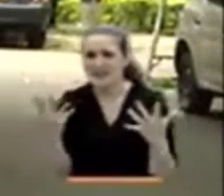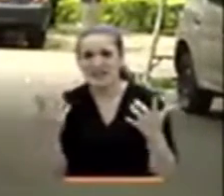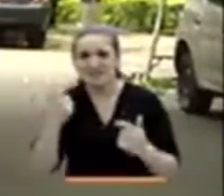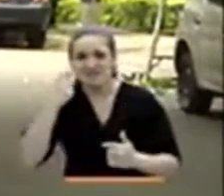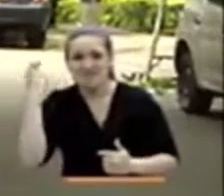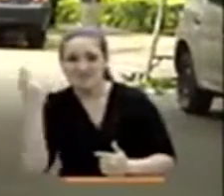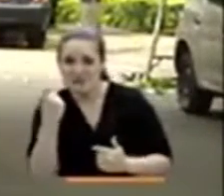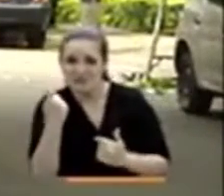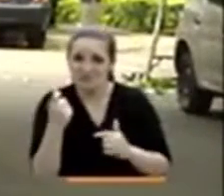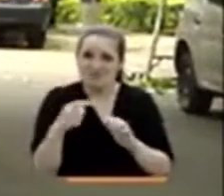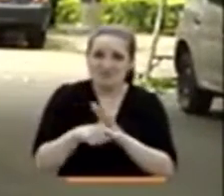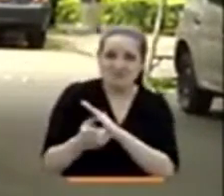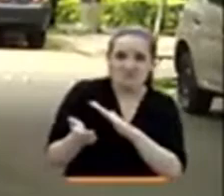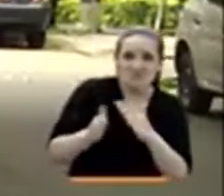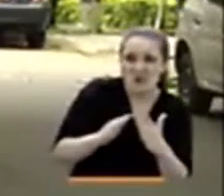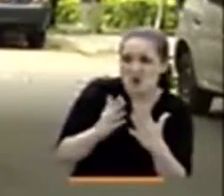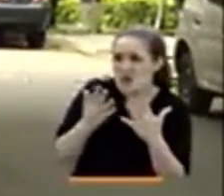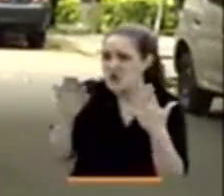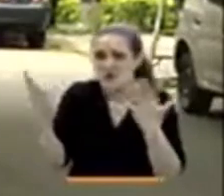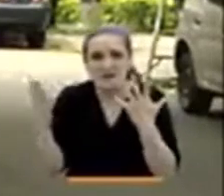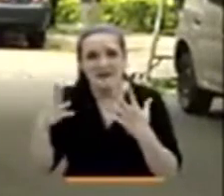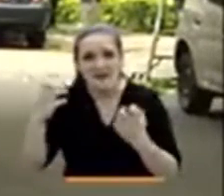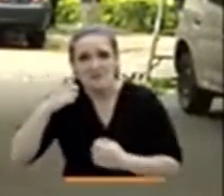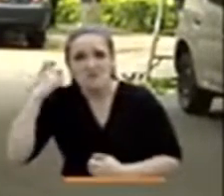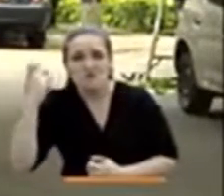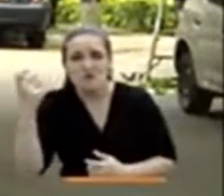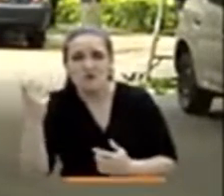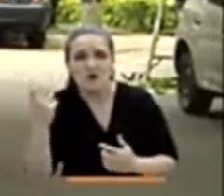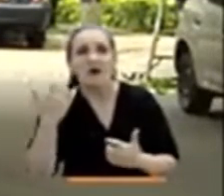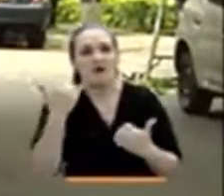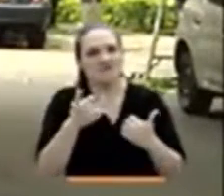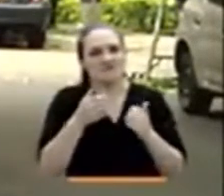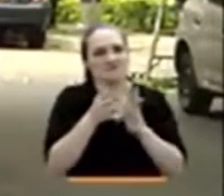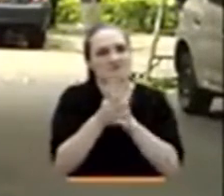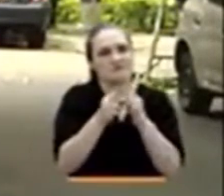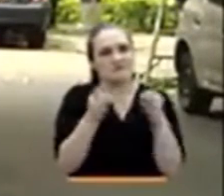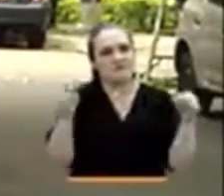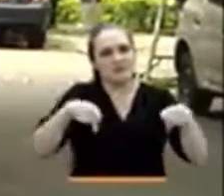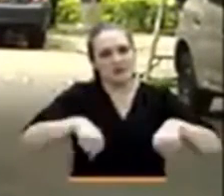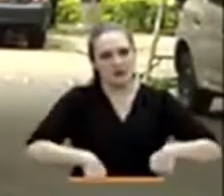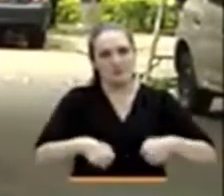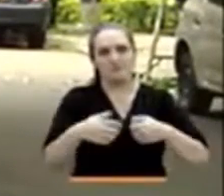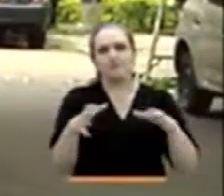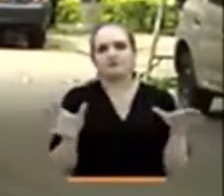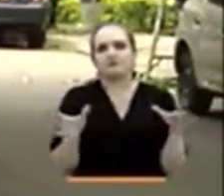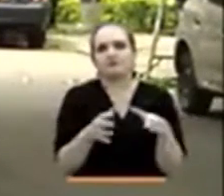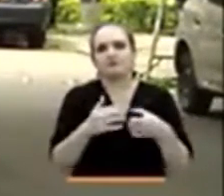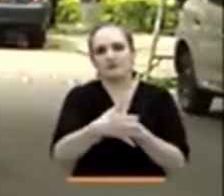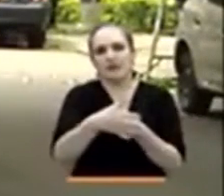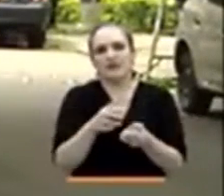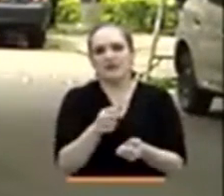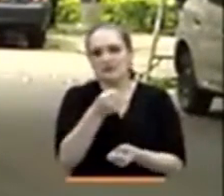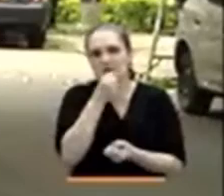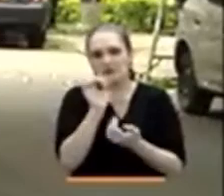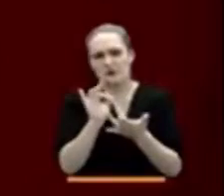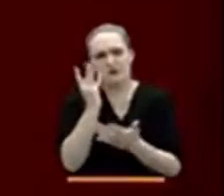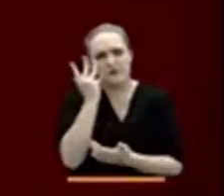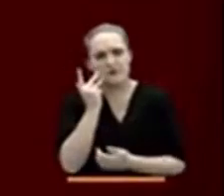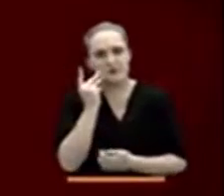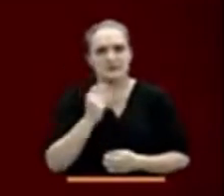que, por supuesto, estaremos ampliando nuestras emisiones de RTBC Noticias. Ismael Tobón, RTBC Noticias Conectados 24-7.